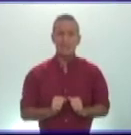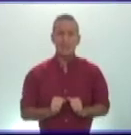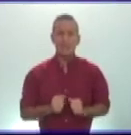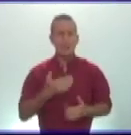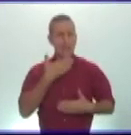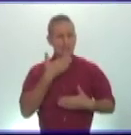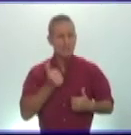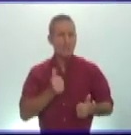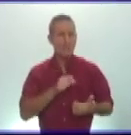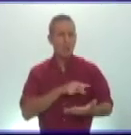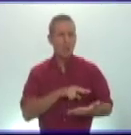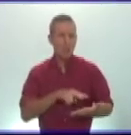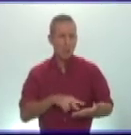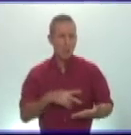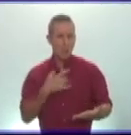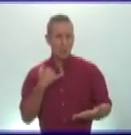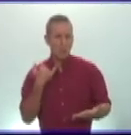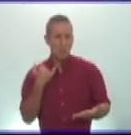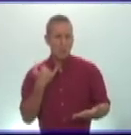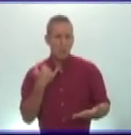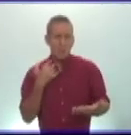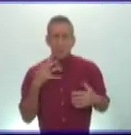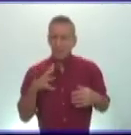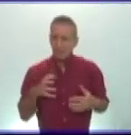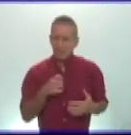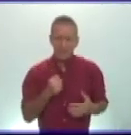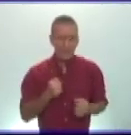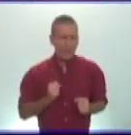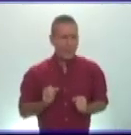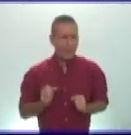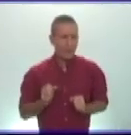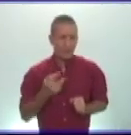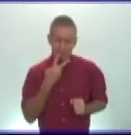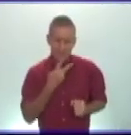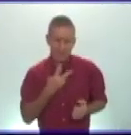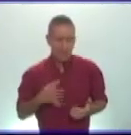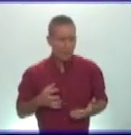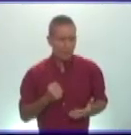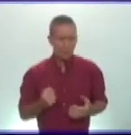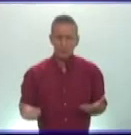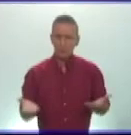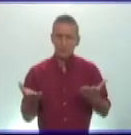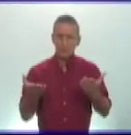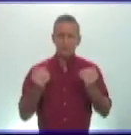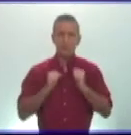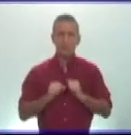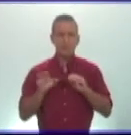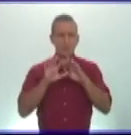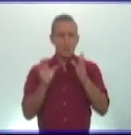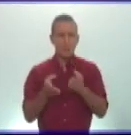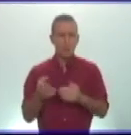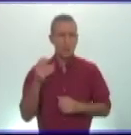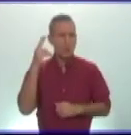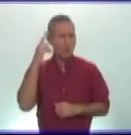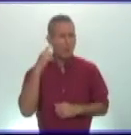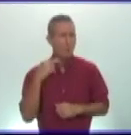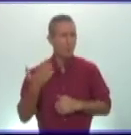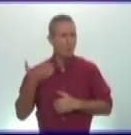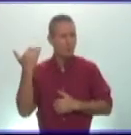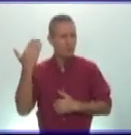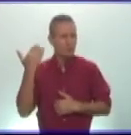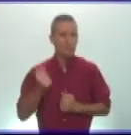tener una visión más integral del desarrollo de estas civilizaciones del mundo antiguo yo creo que haya sido